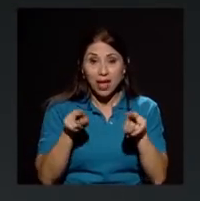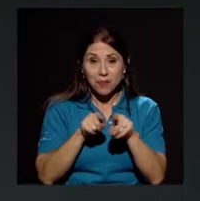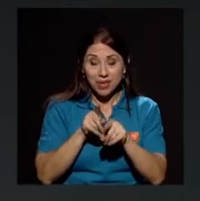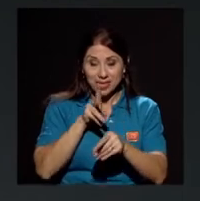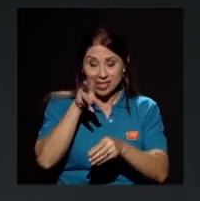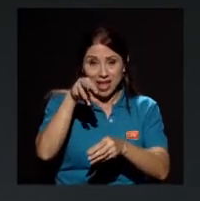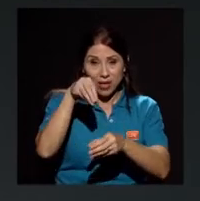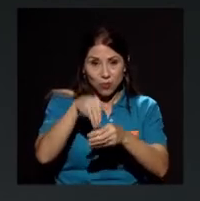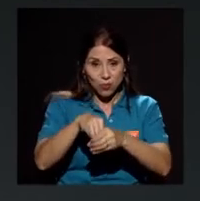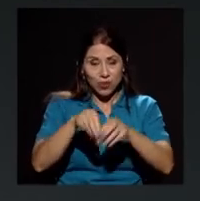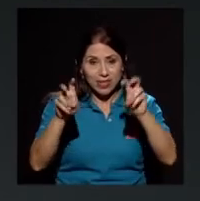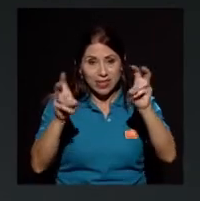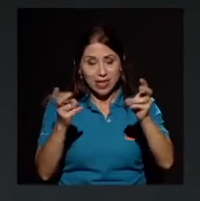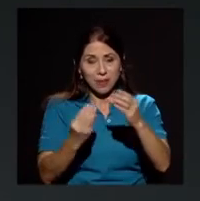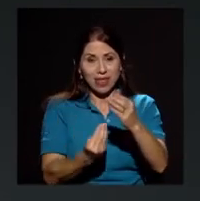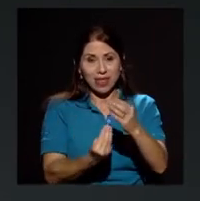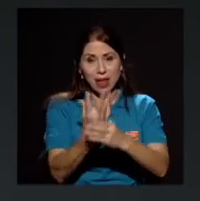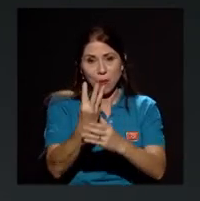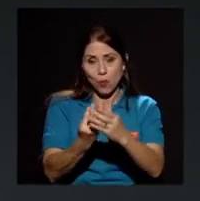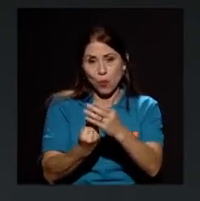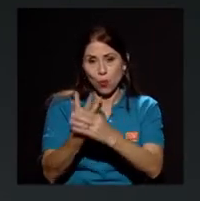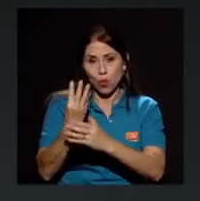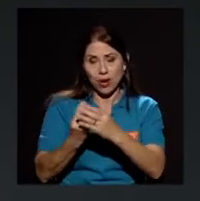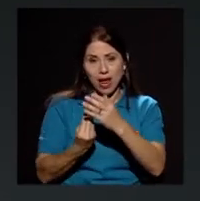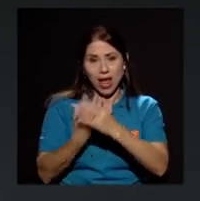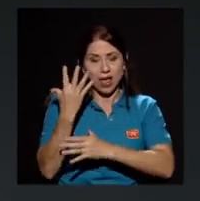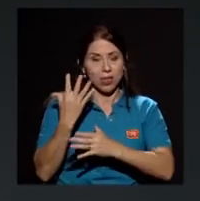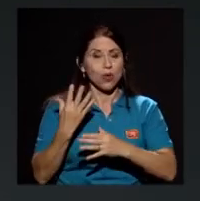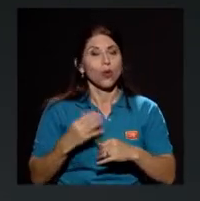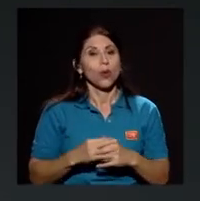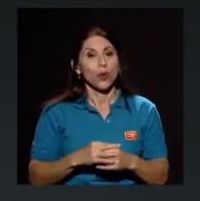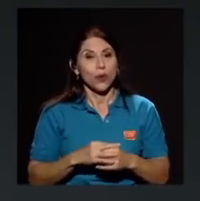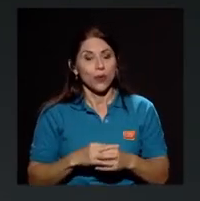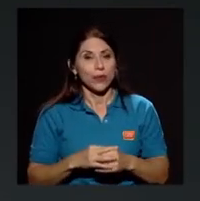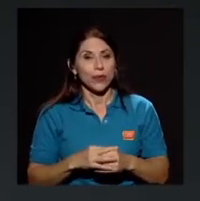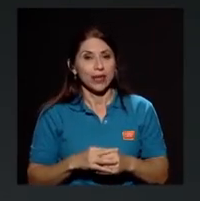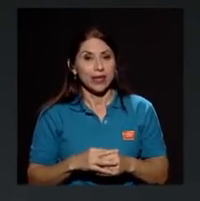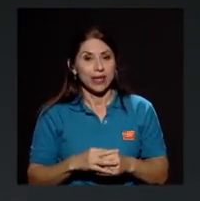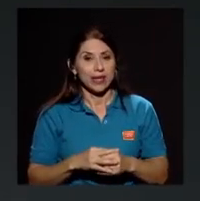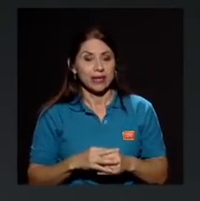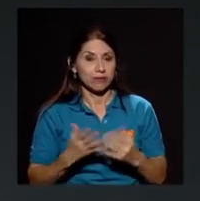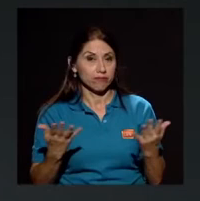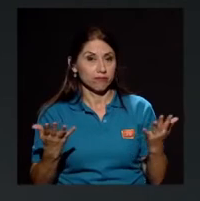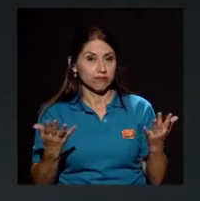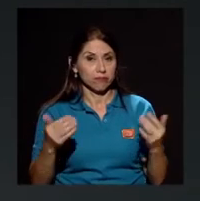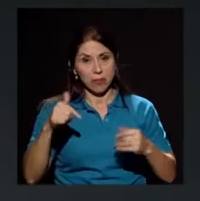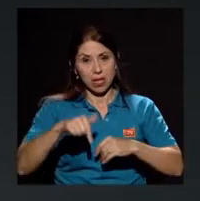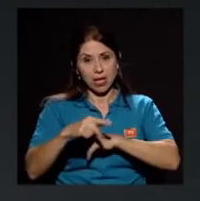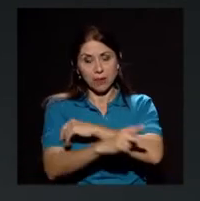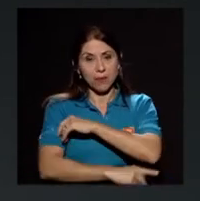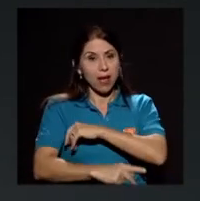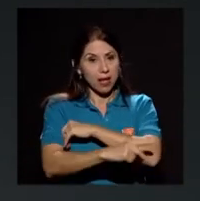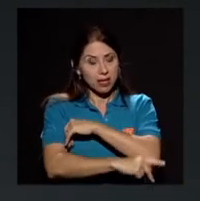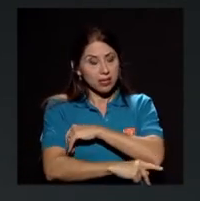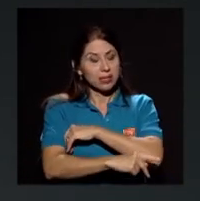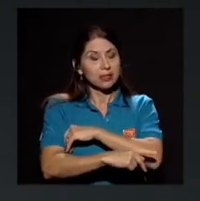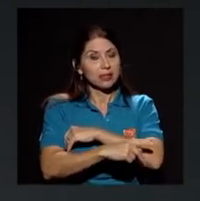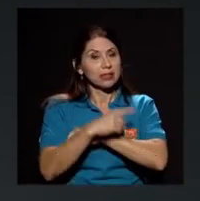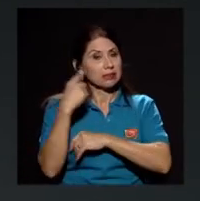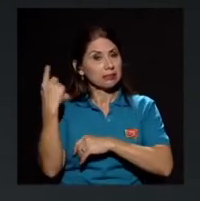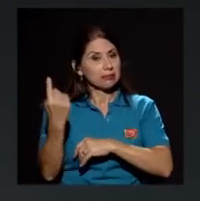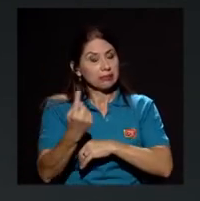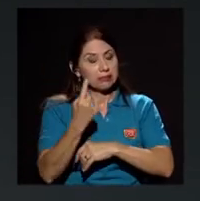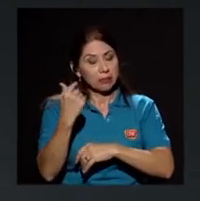vulcanología y el país nos recuerda